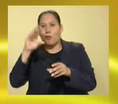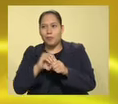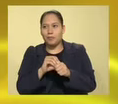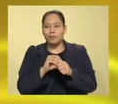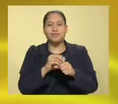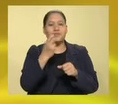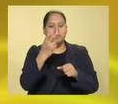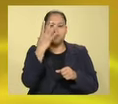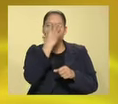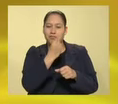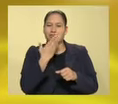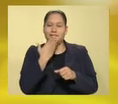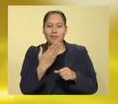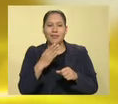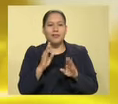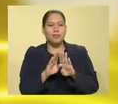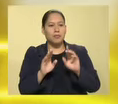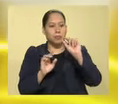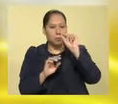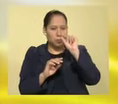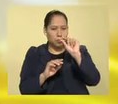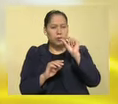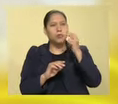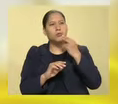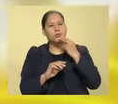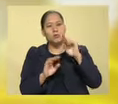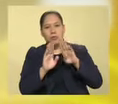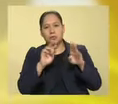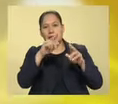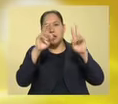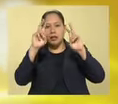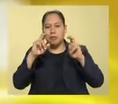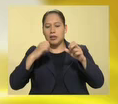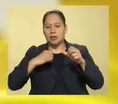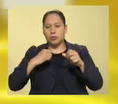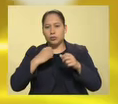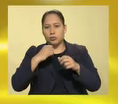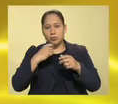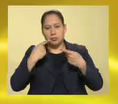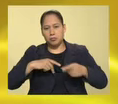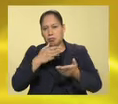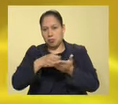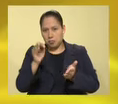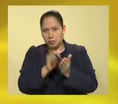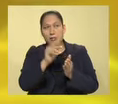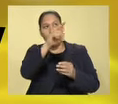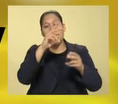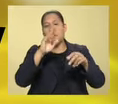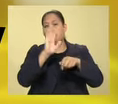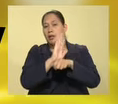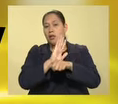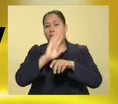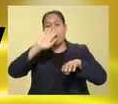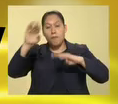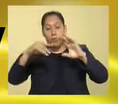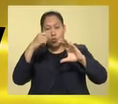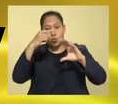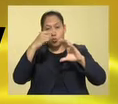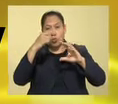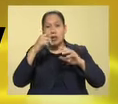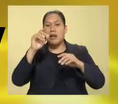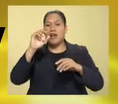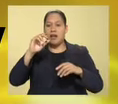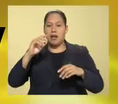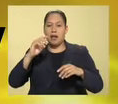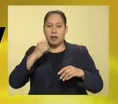Está muy padre, eso es poco común, sobre todo menos en el género de los superhéroes. Y bueno, la película está en primer lugar mundial, por ahí estará venciendo a los Avengers